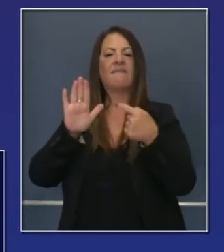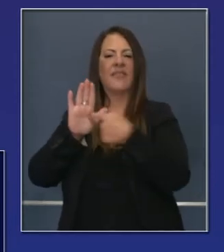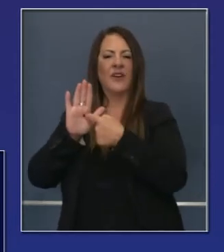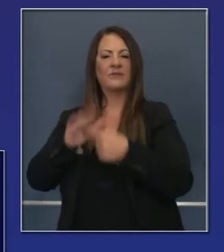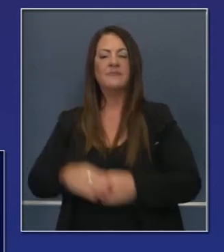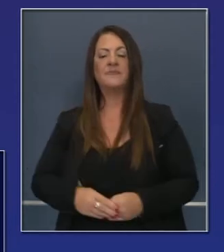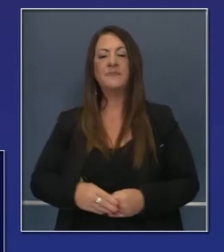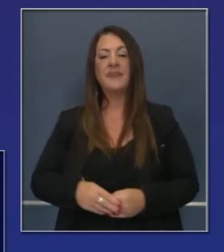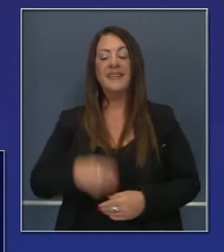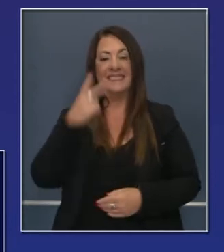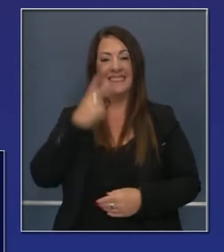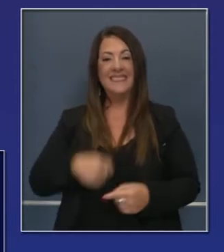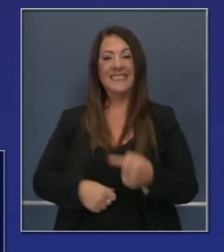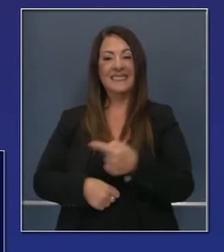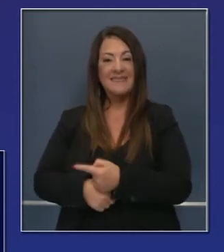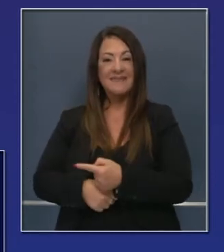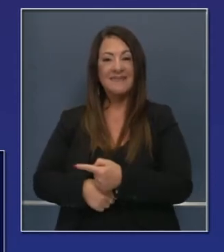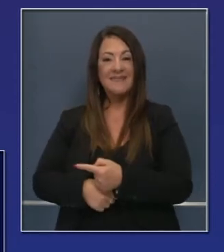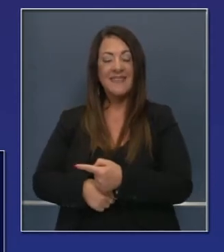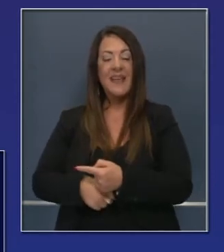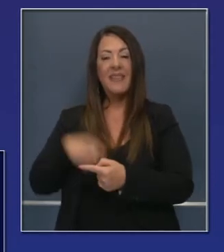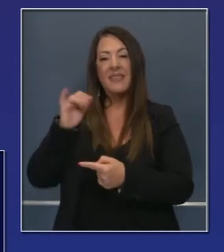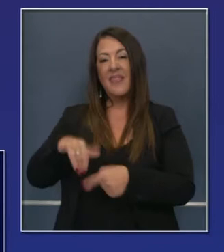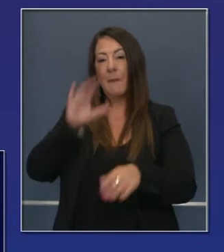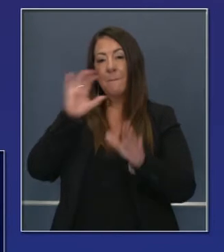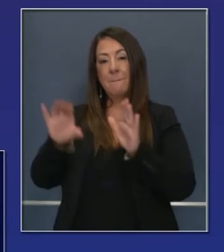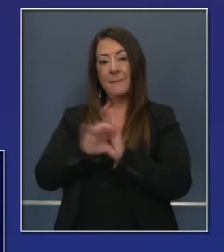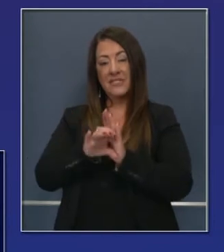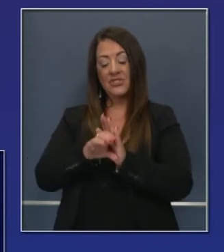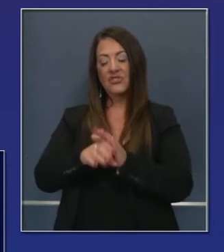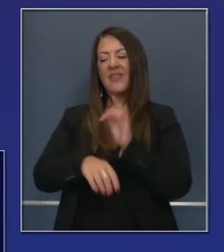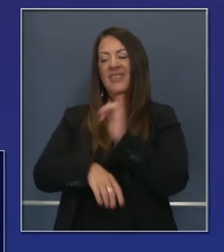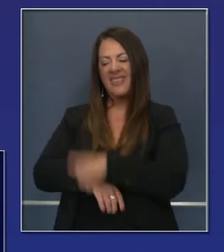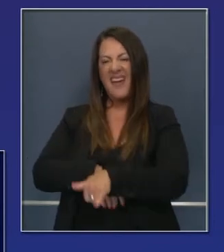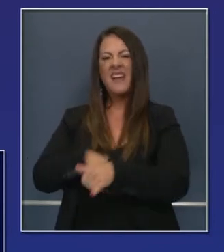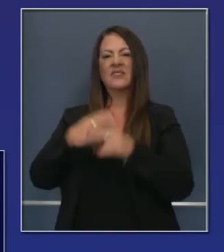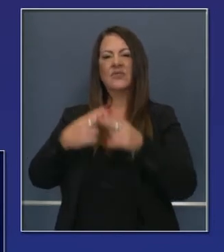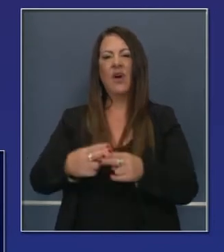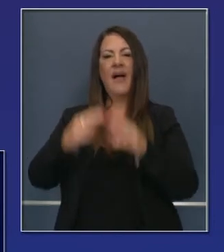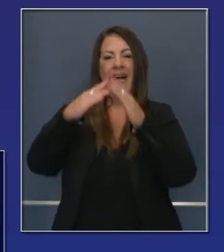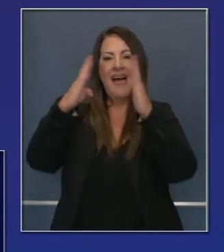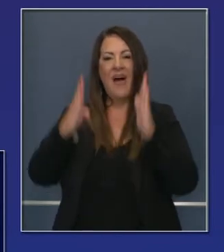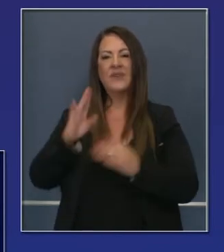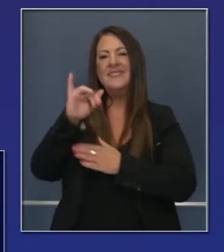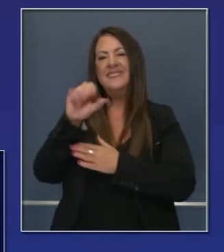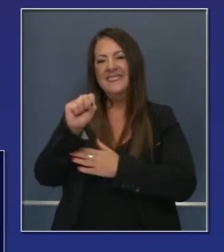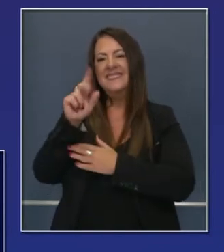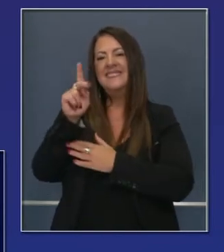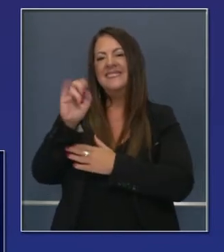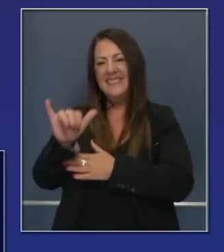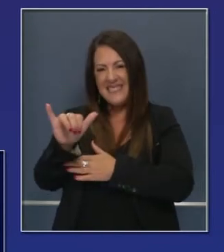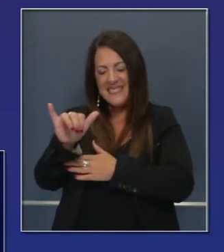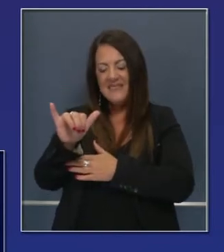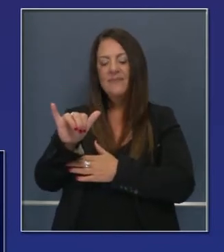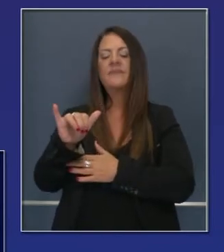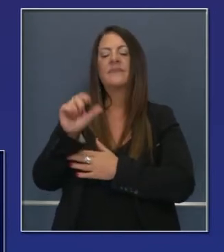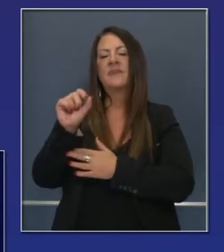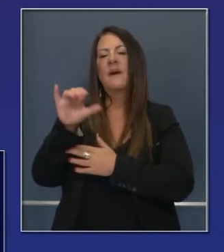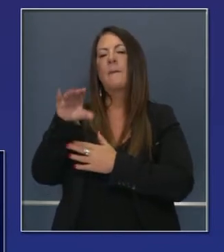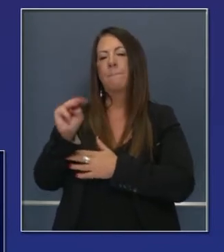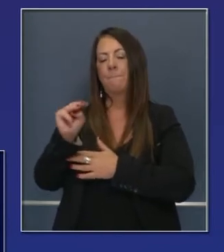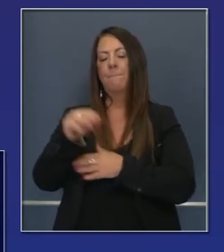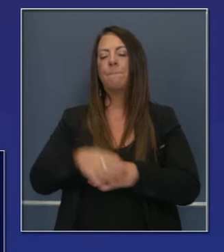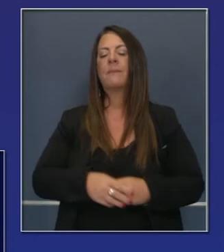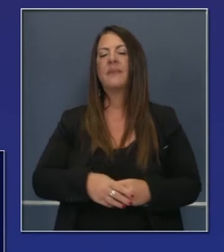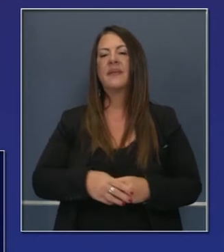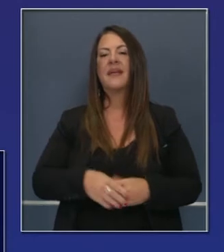una imagen estática de esa página. The housing is key. Ahora es apropiado,